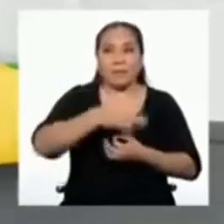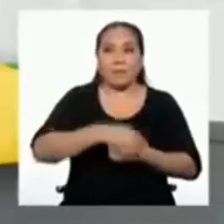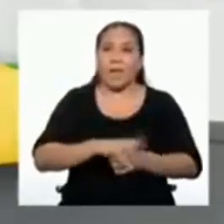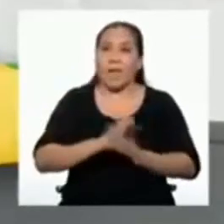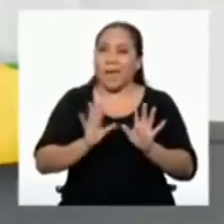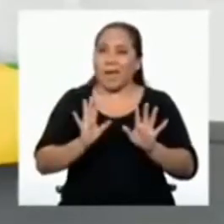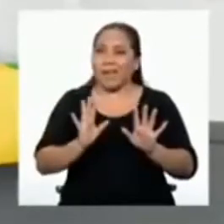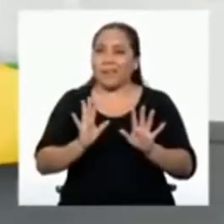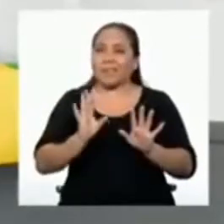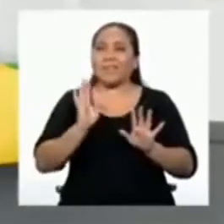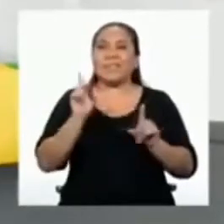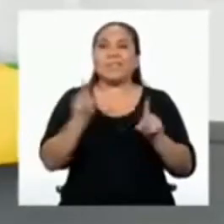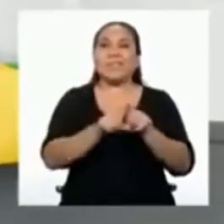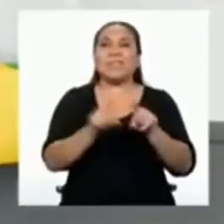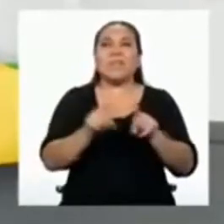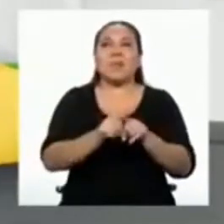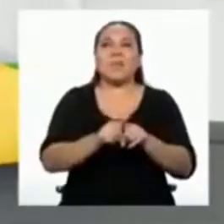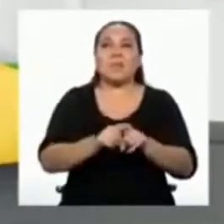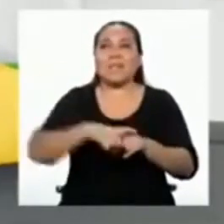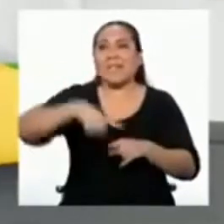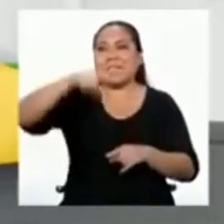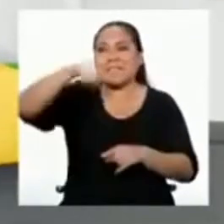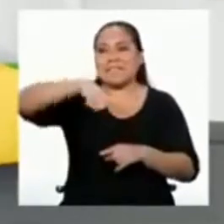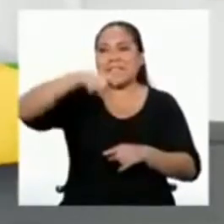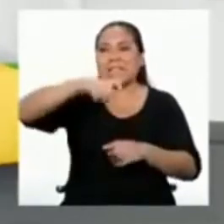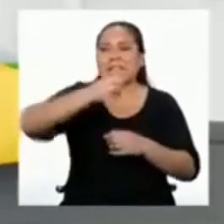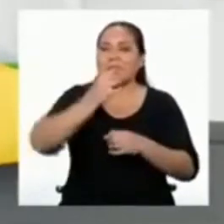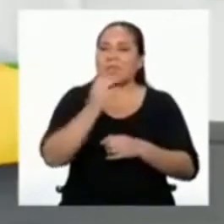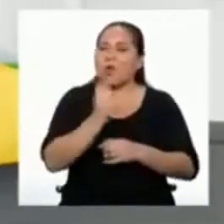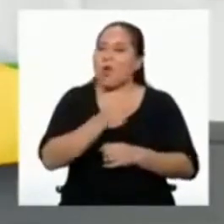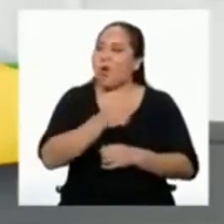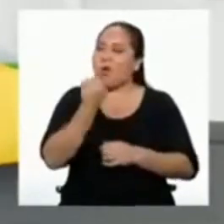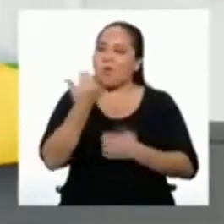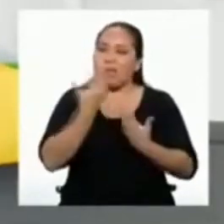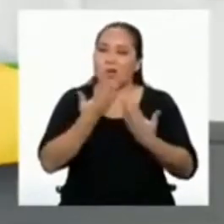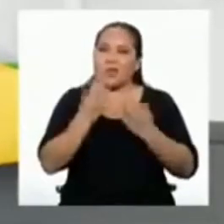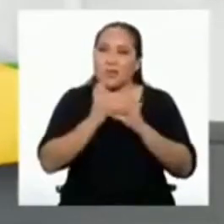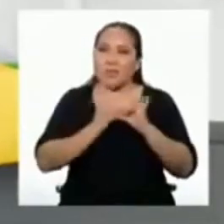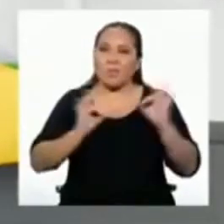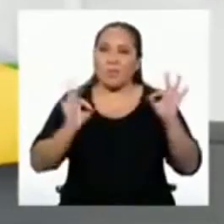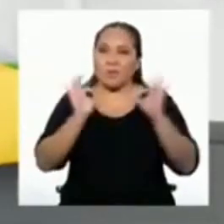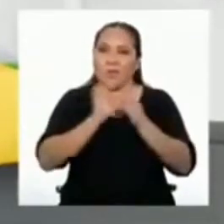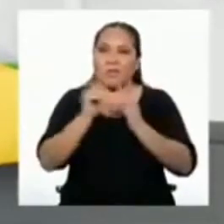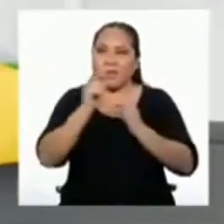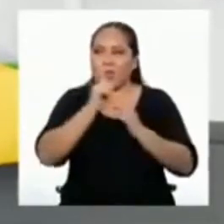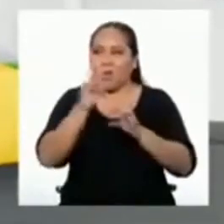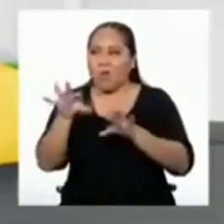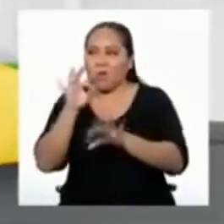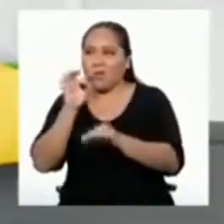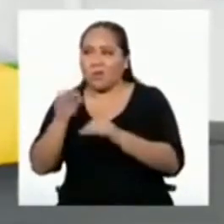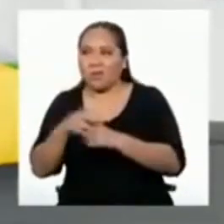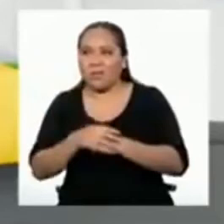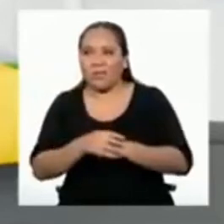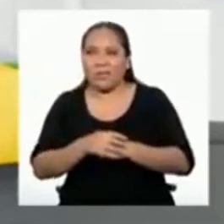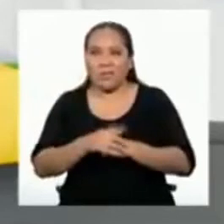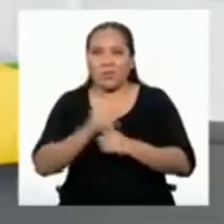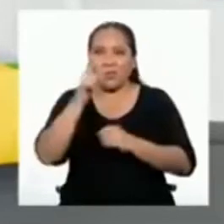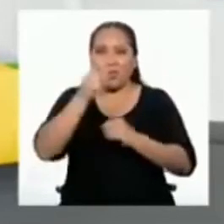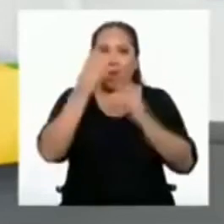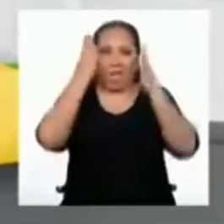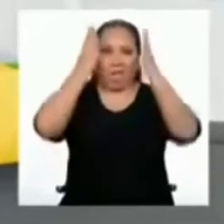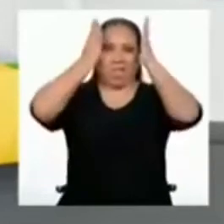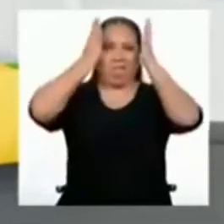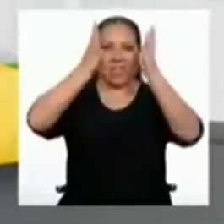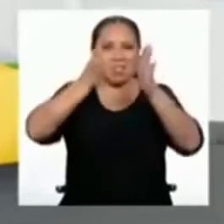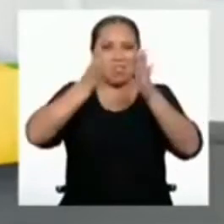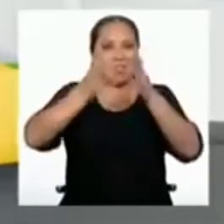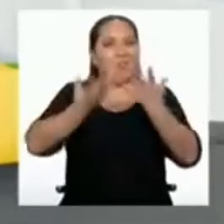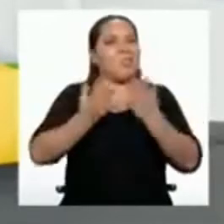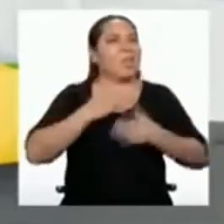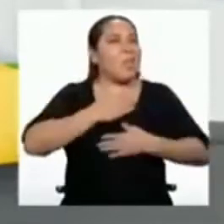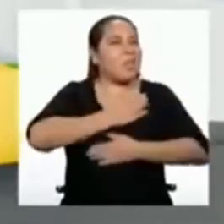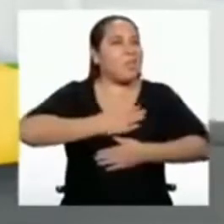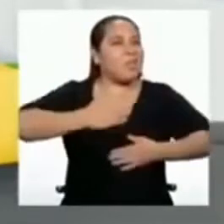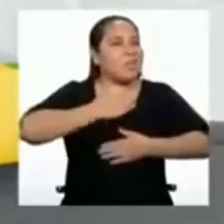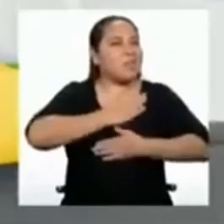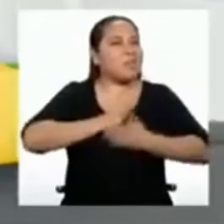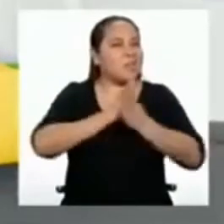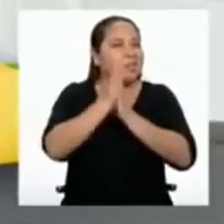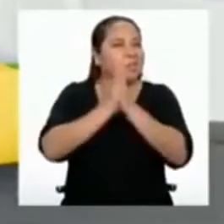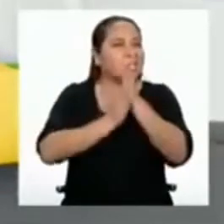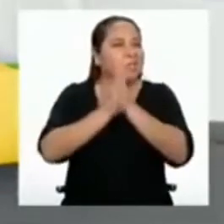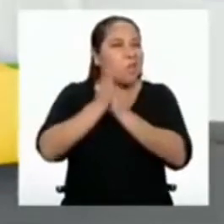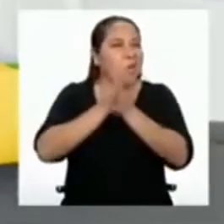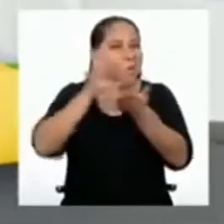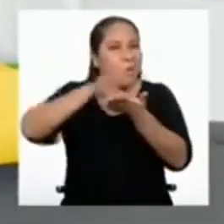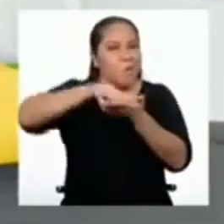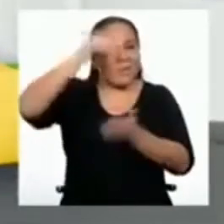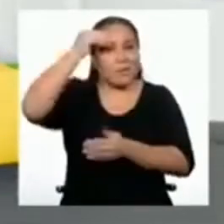Ah, y también un ingrediente que no encontrarás en ninguna librería. Todo a tu disposición para aprender. ¿Por qué no le